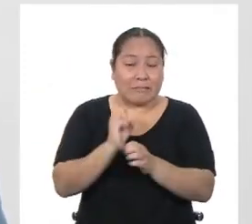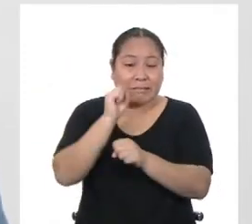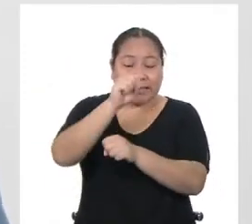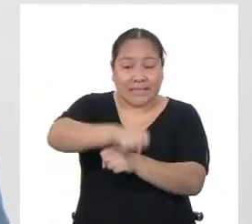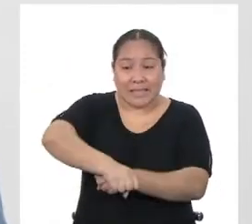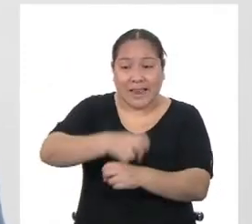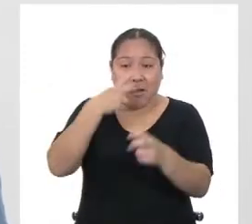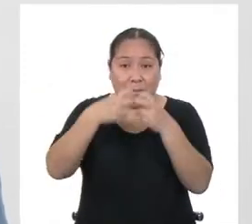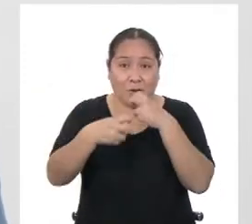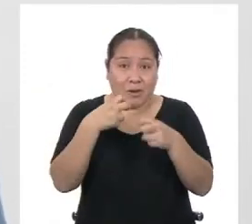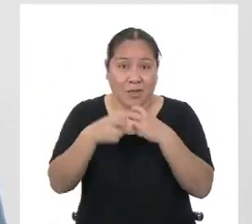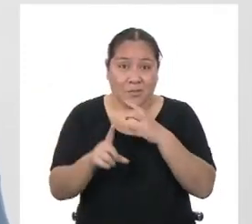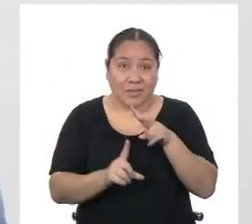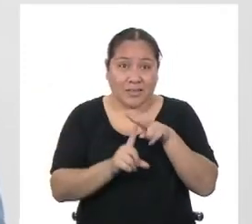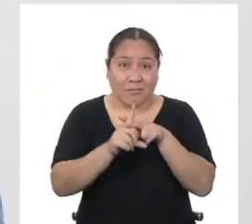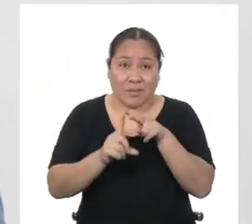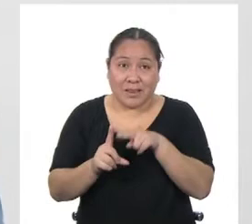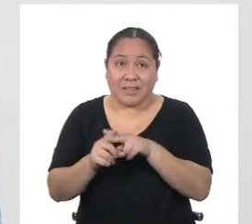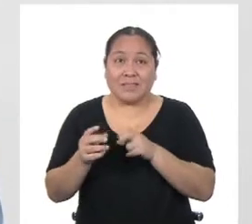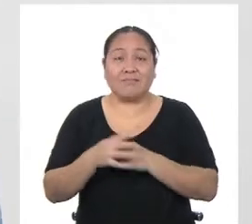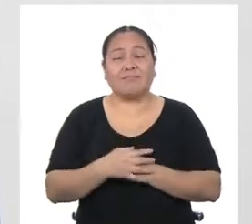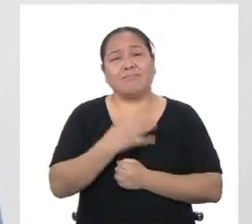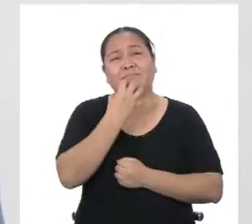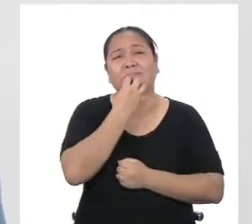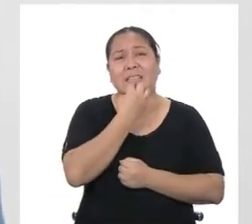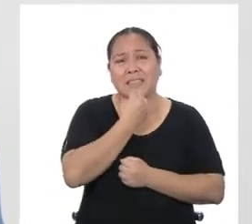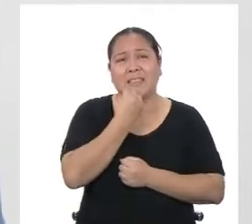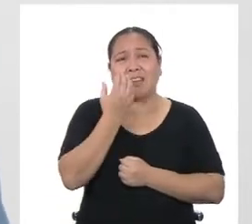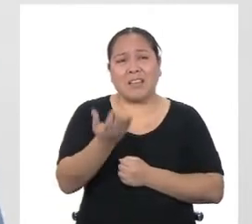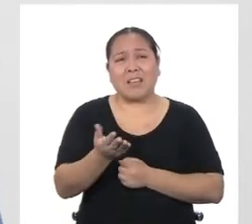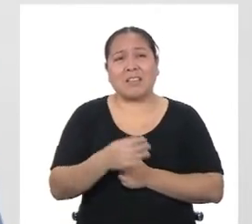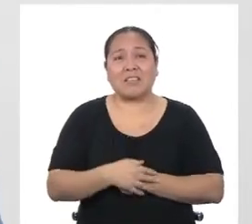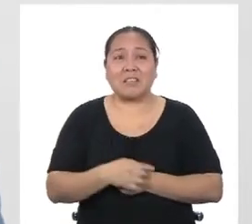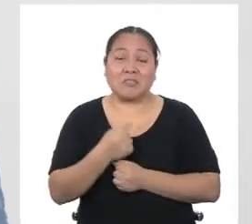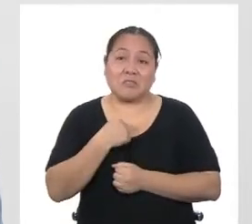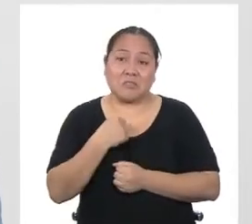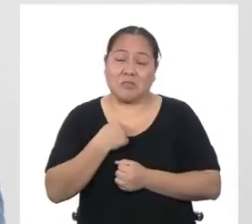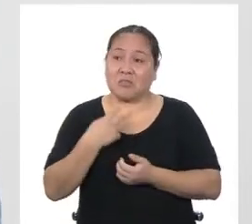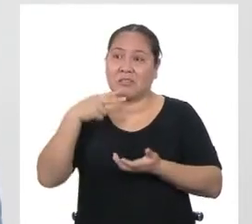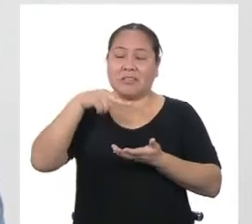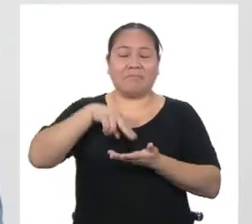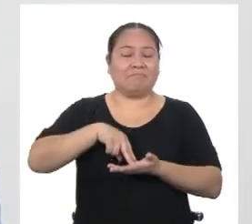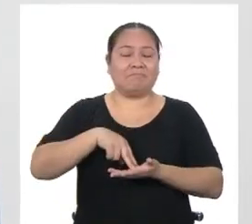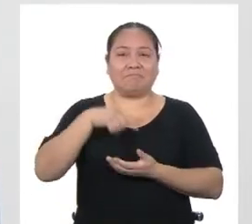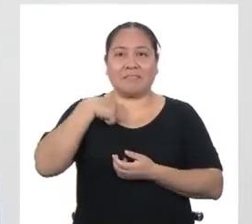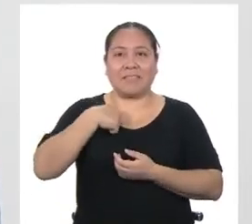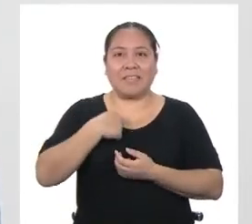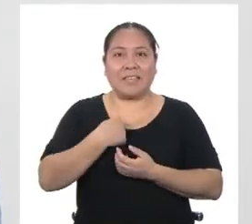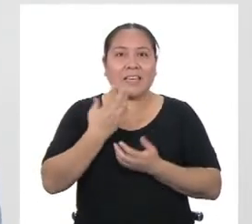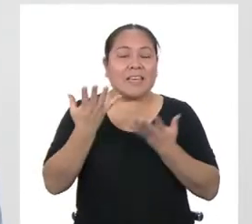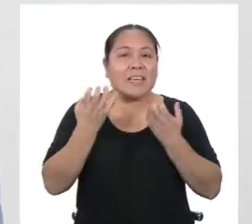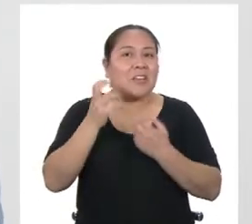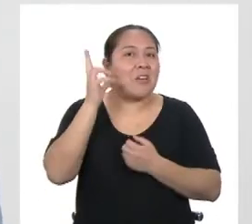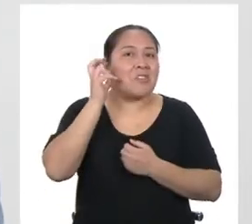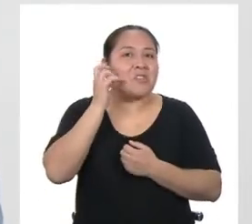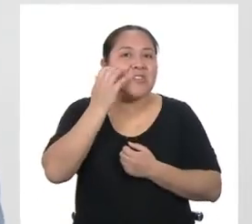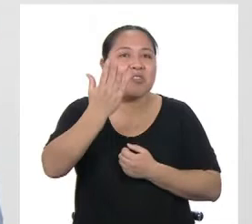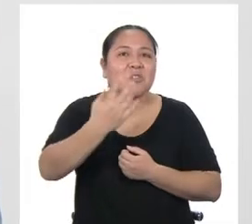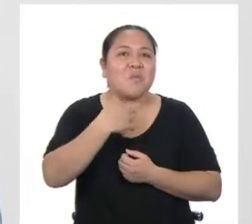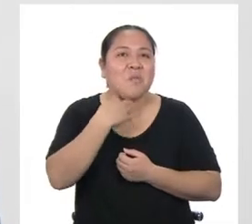dificultades que aparecen al momento. Extraño es. Así que aquí estoy muerta de ganas de escuchar sus voces